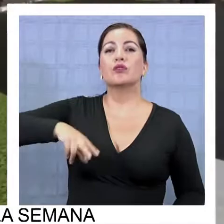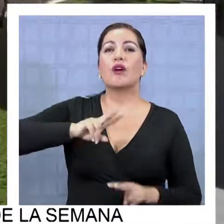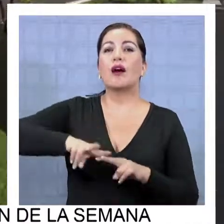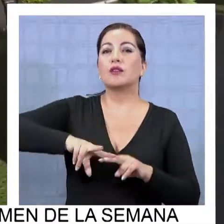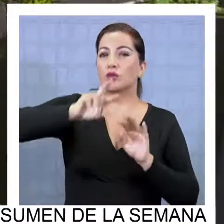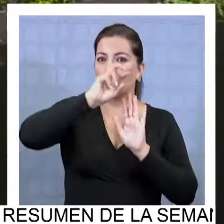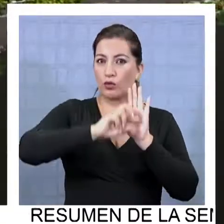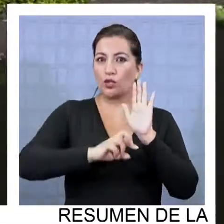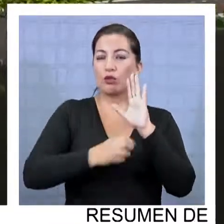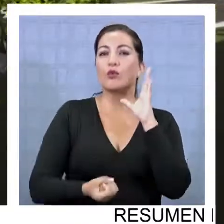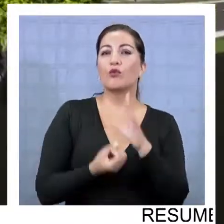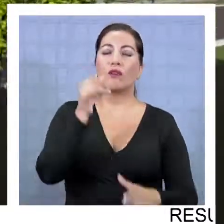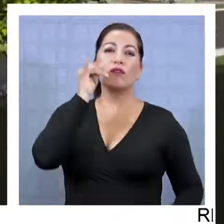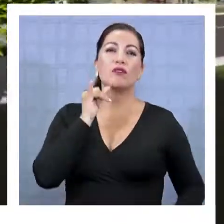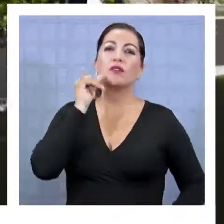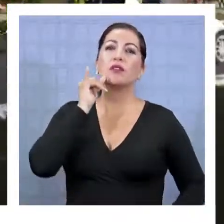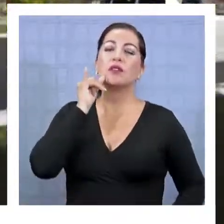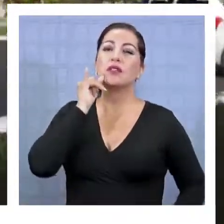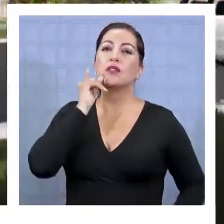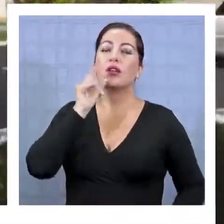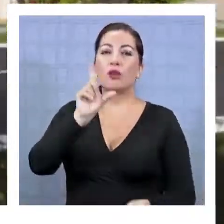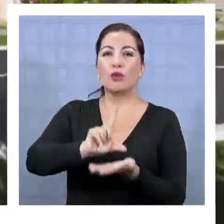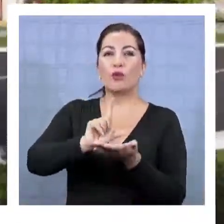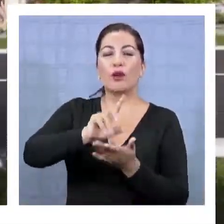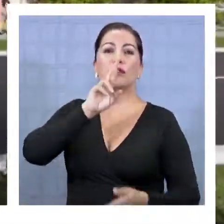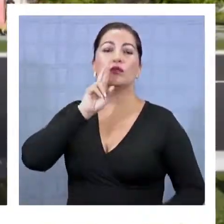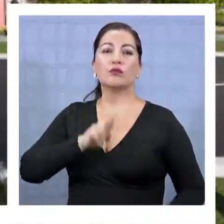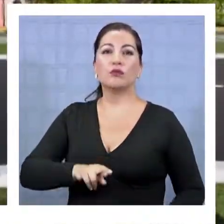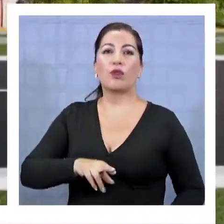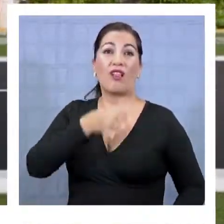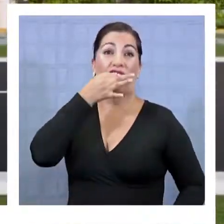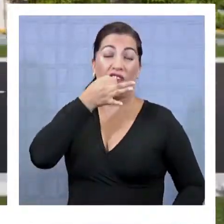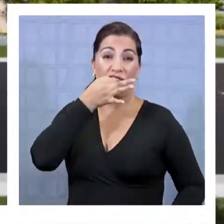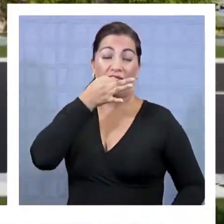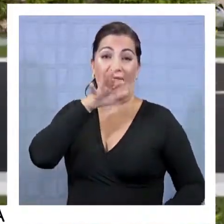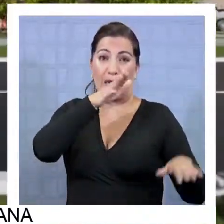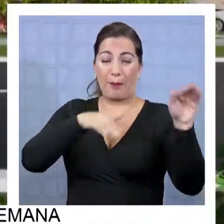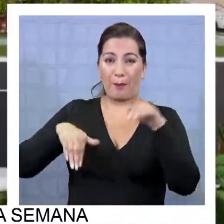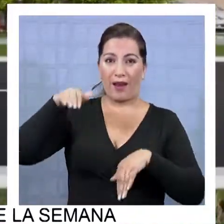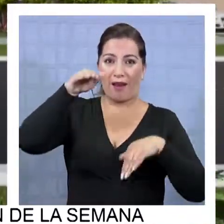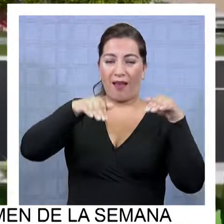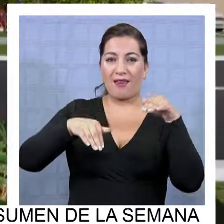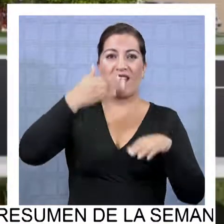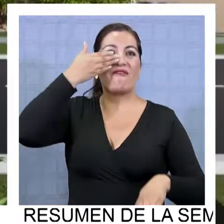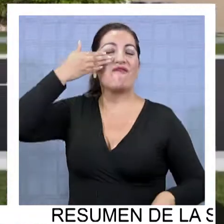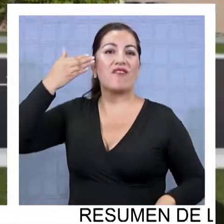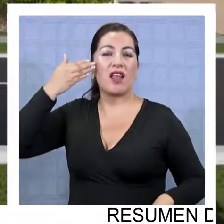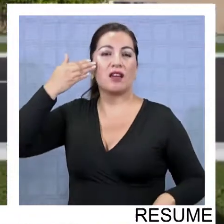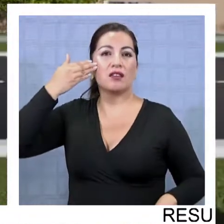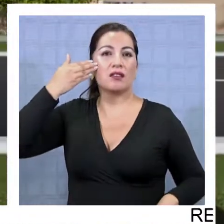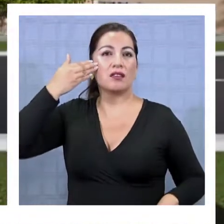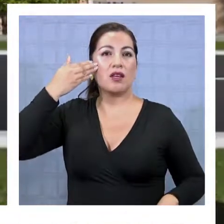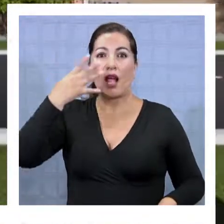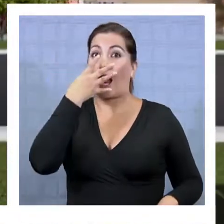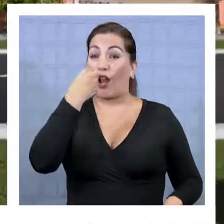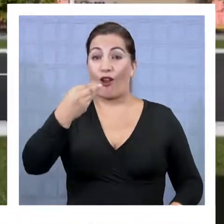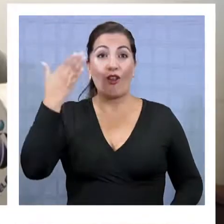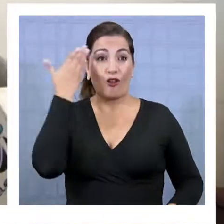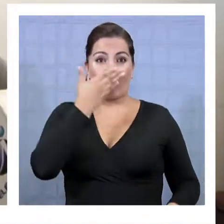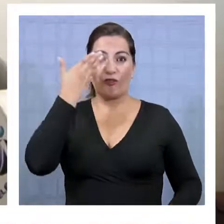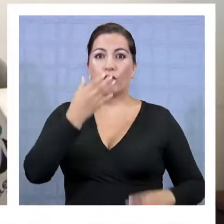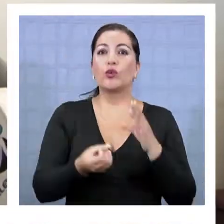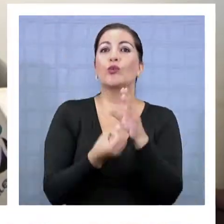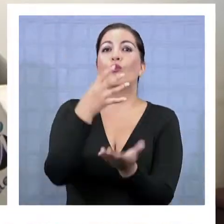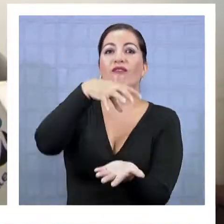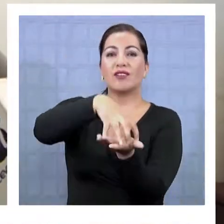un proyecto de un nuevo Iquique, sector sur, entre Los Verdes y Playa Blanca, el sector Lobito como se le llama, para proyectar una